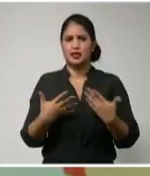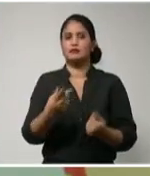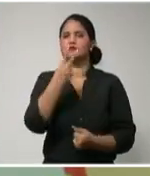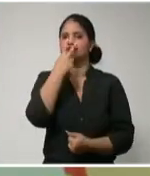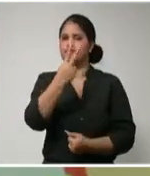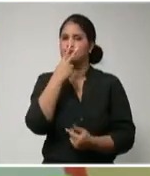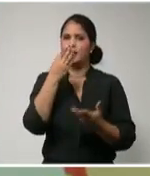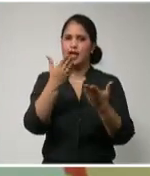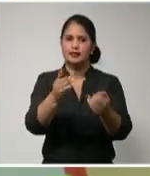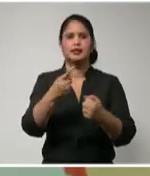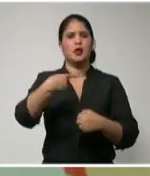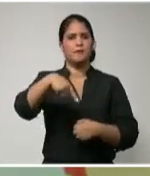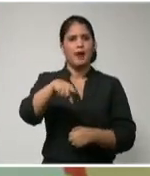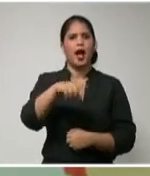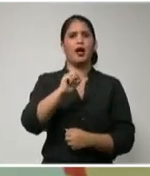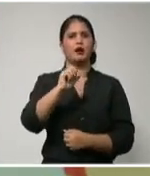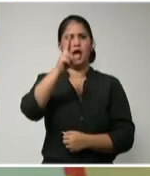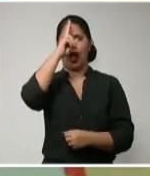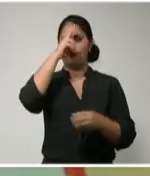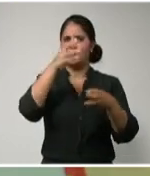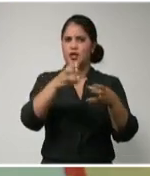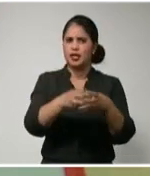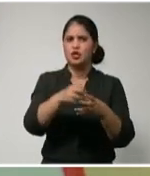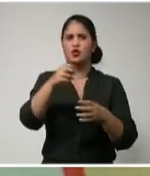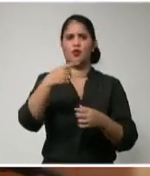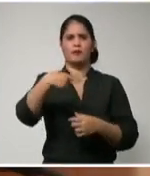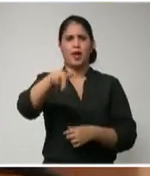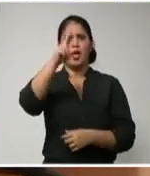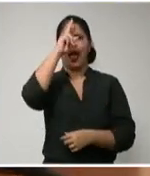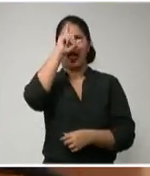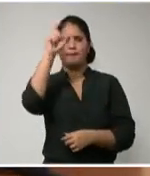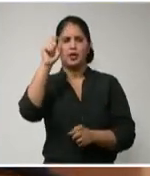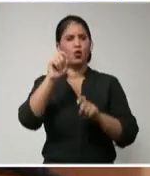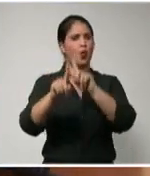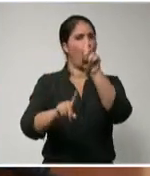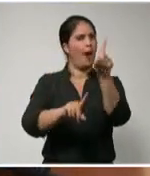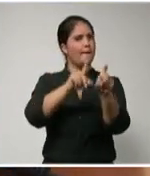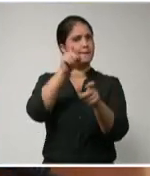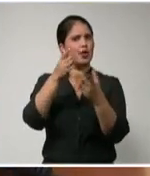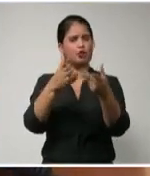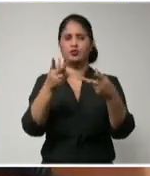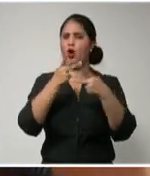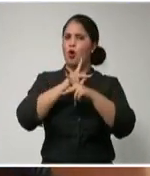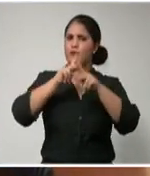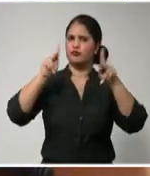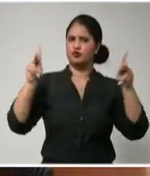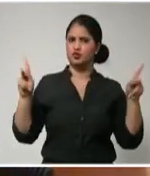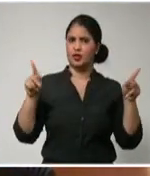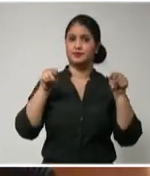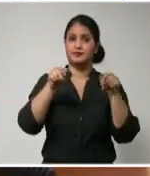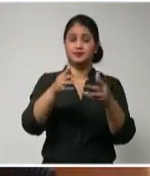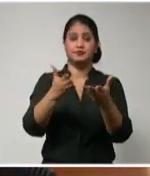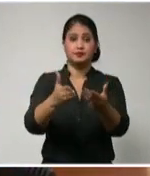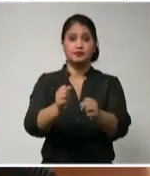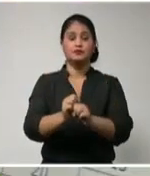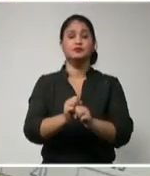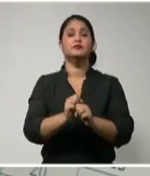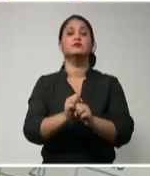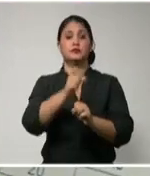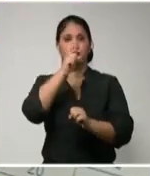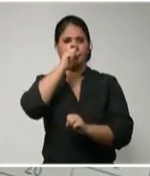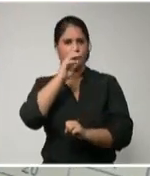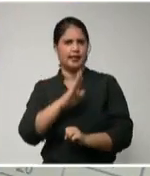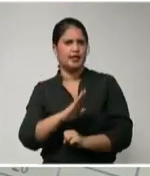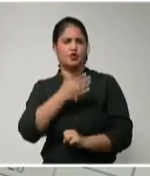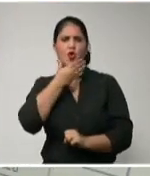que era bastante importante. Daniel es uno de esos niños beneficiados por el implante coclear